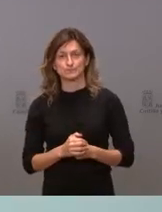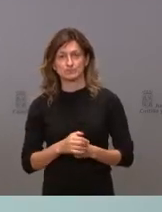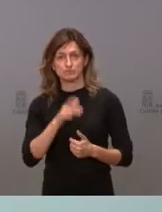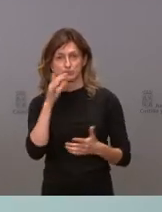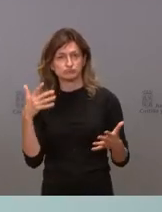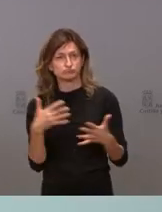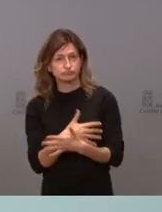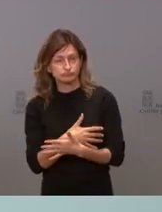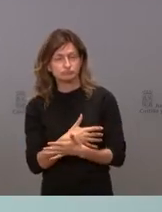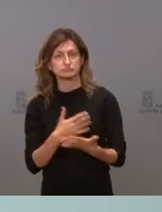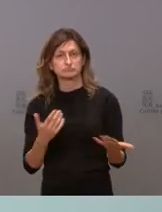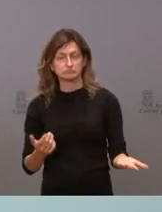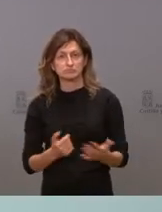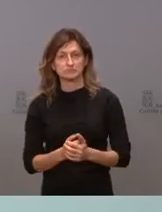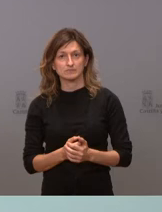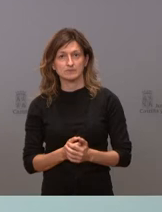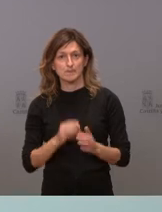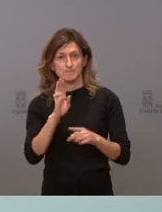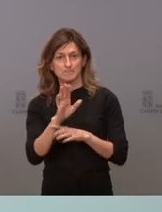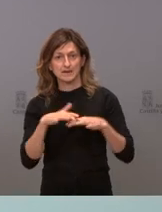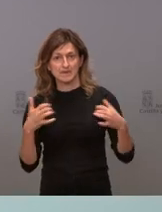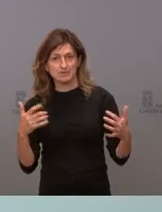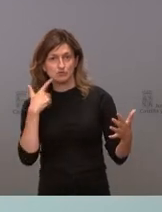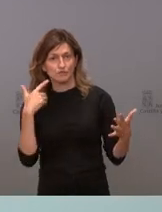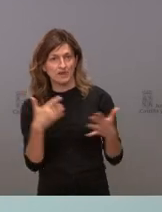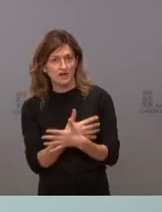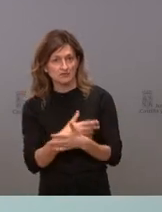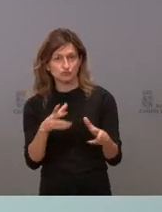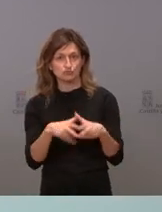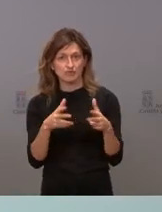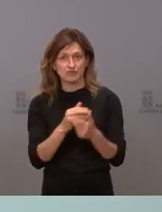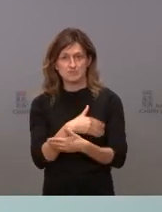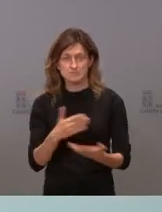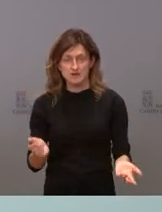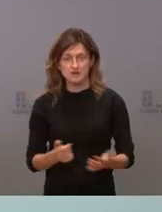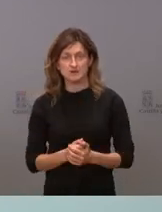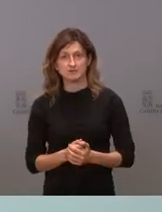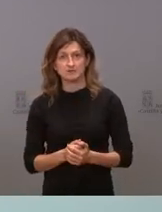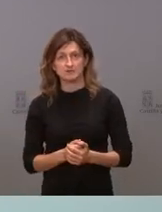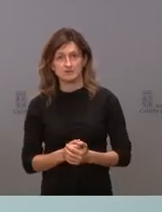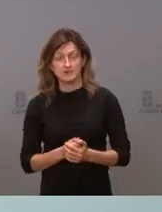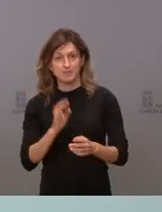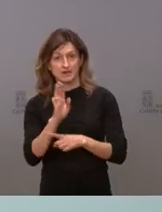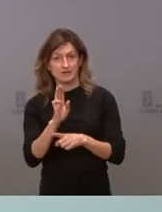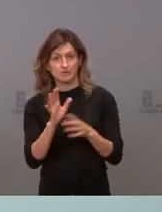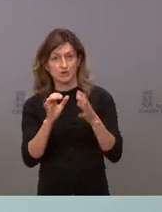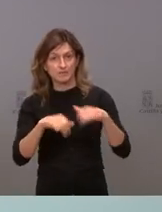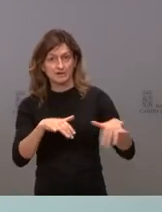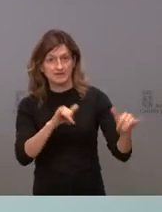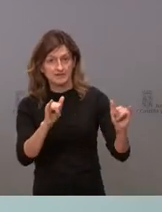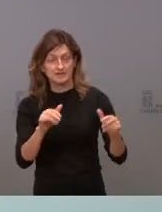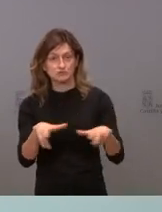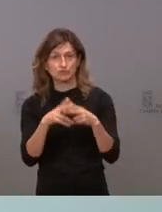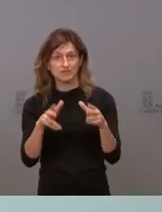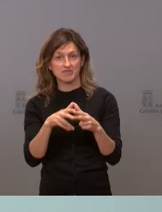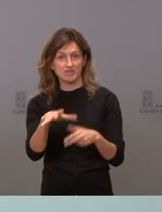fracasa estrepitosamente, fracasa en el Parlamento, fracasa en la sociedad, no consigue ni la aprobación del Parlamento ni la de la sociedad